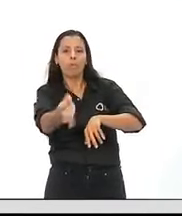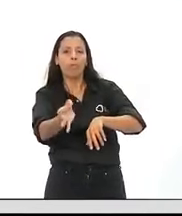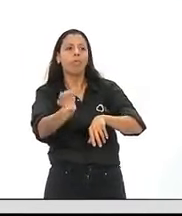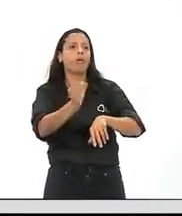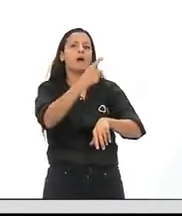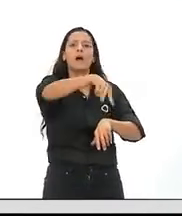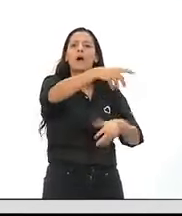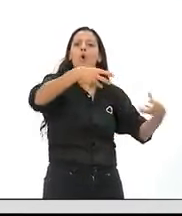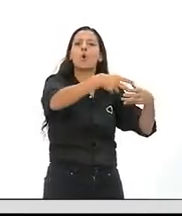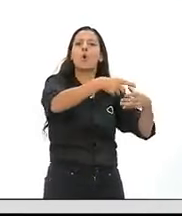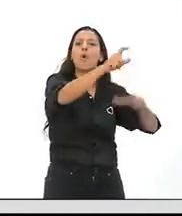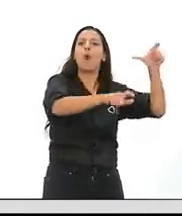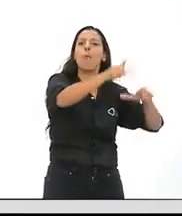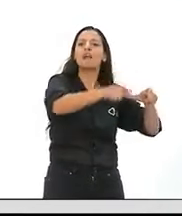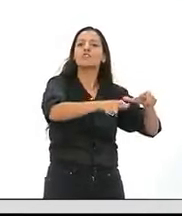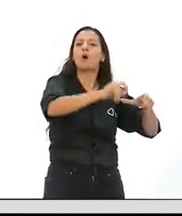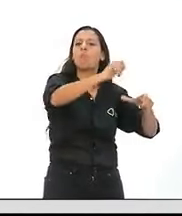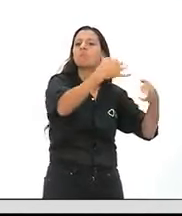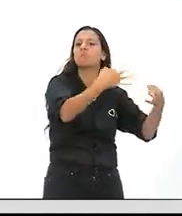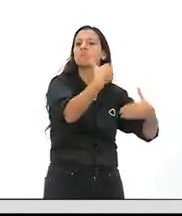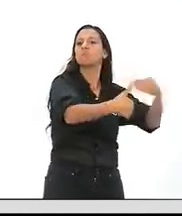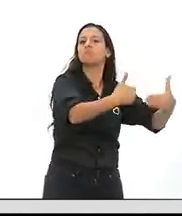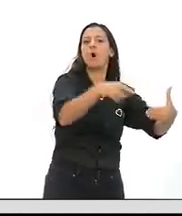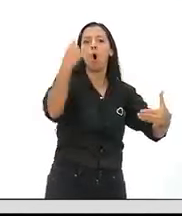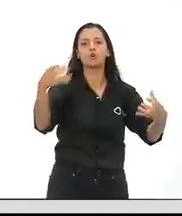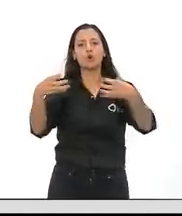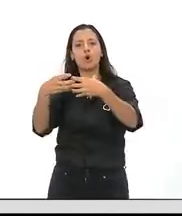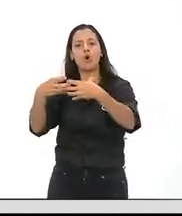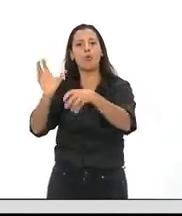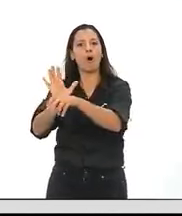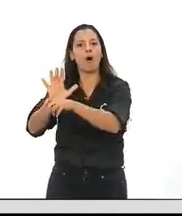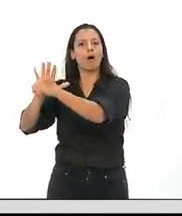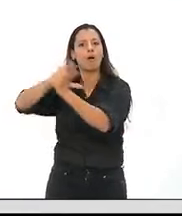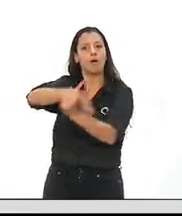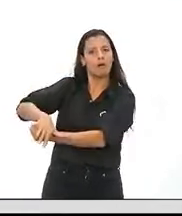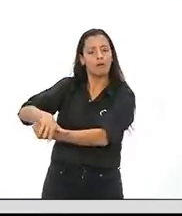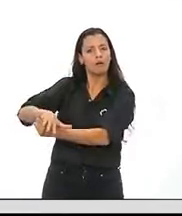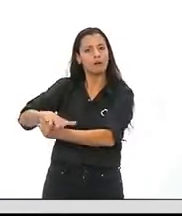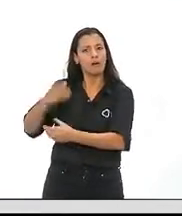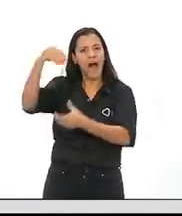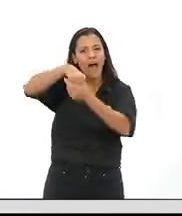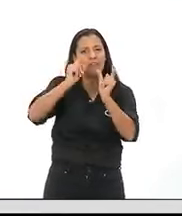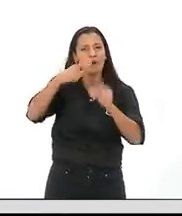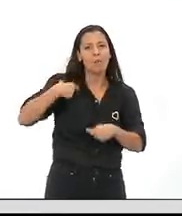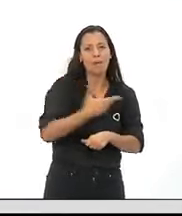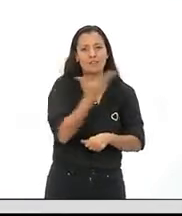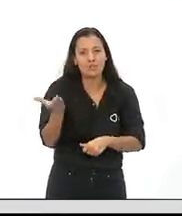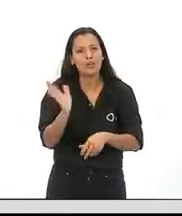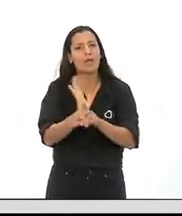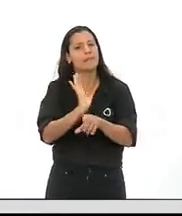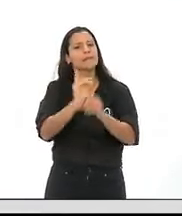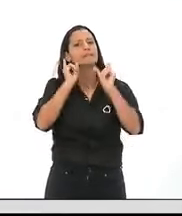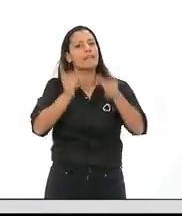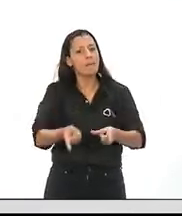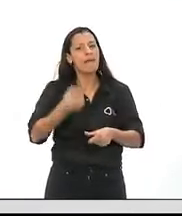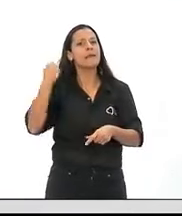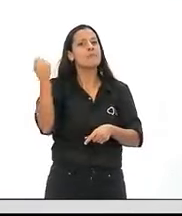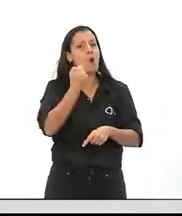aceptado o no, la que determina la persona y el sujeto que está dentro de la sociedad, y la que también determina,